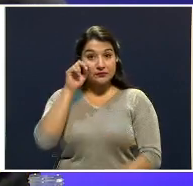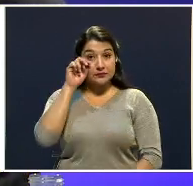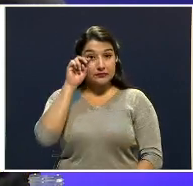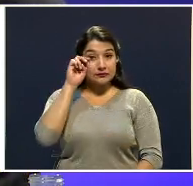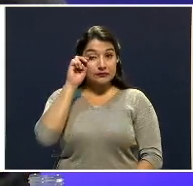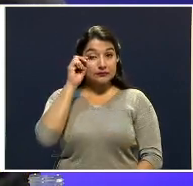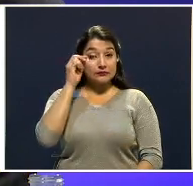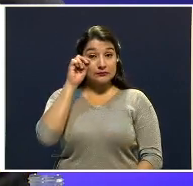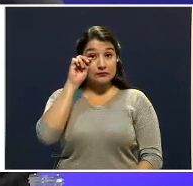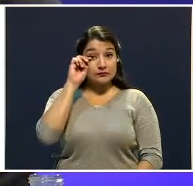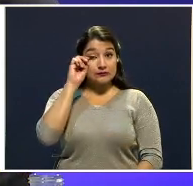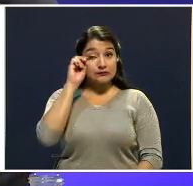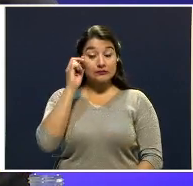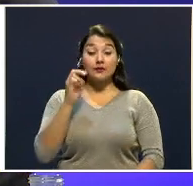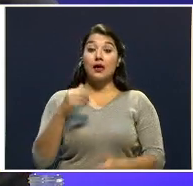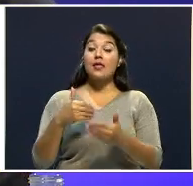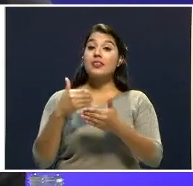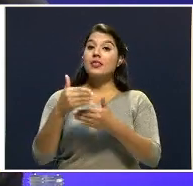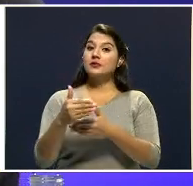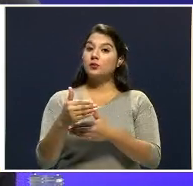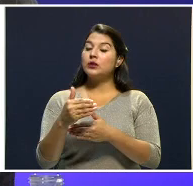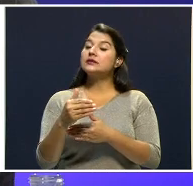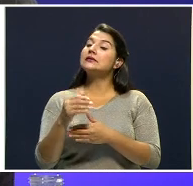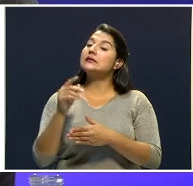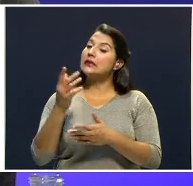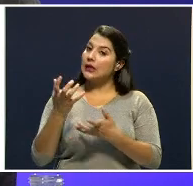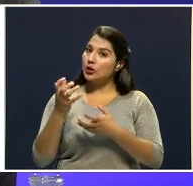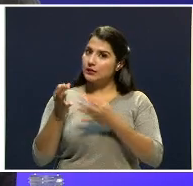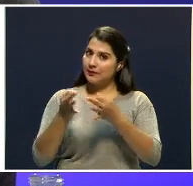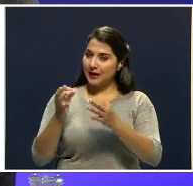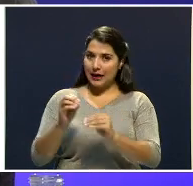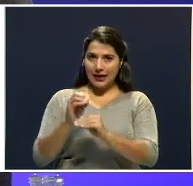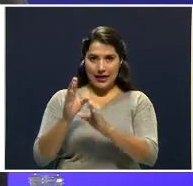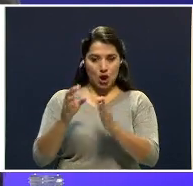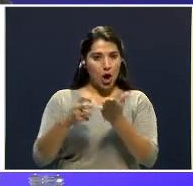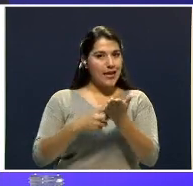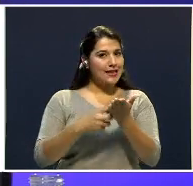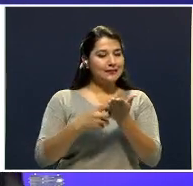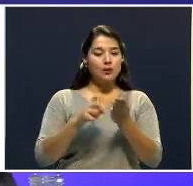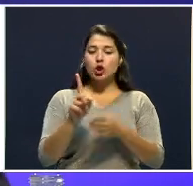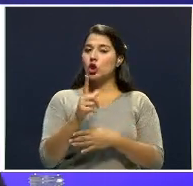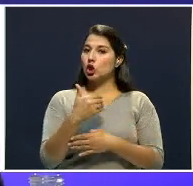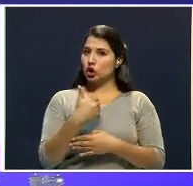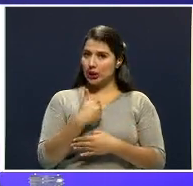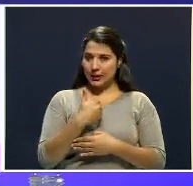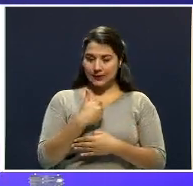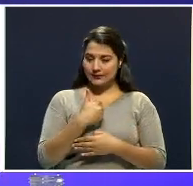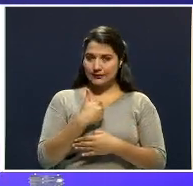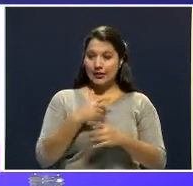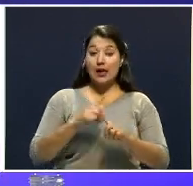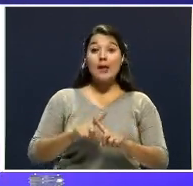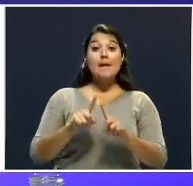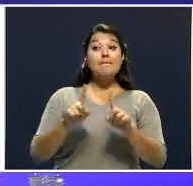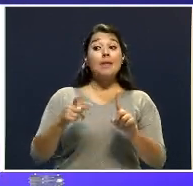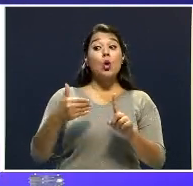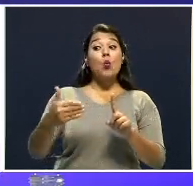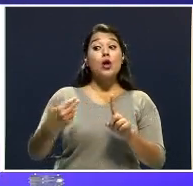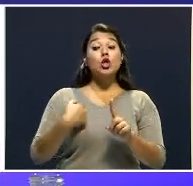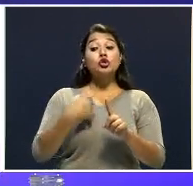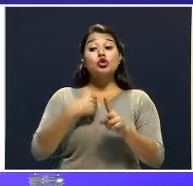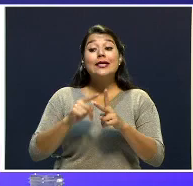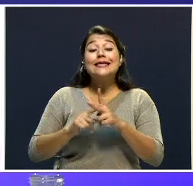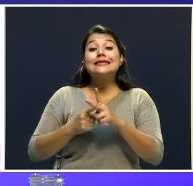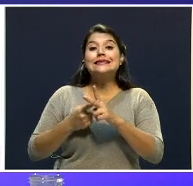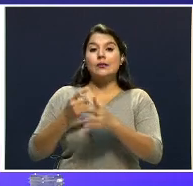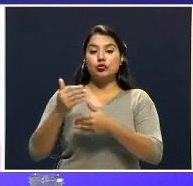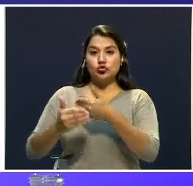Luego, no está en el expediente, esto sí lo voy a decir claro, pero fue una versión que nos... Porque cuando nosotros iniciamos el